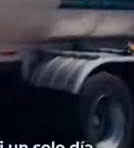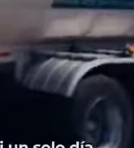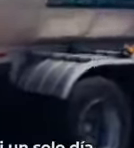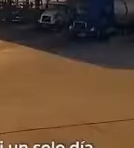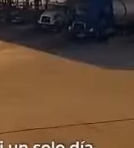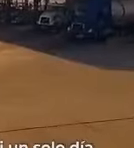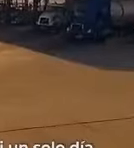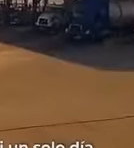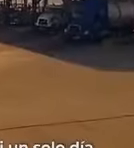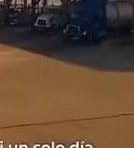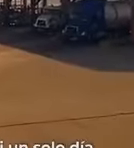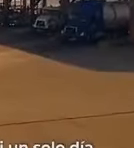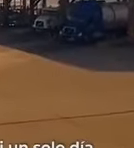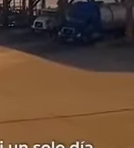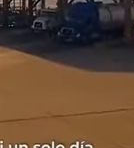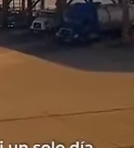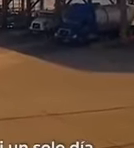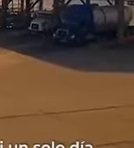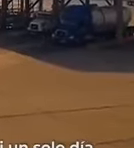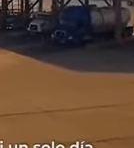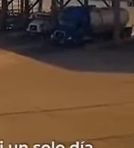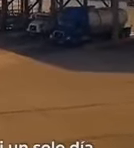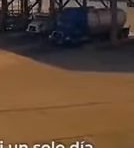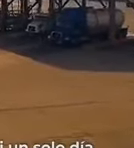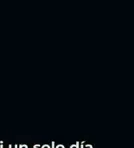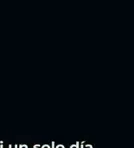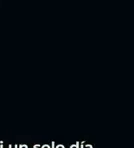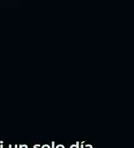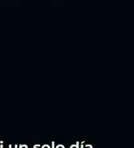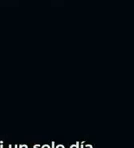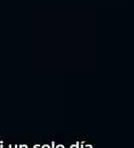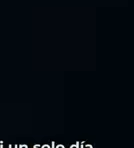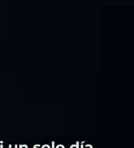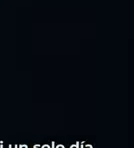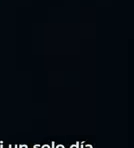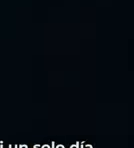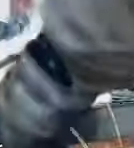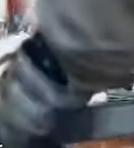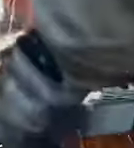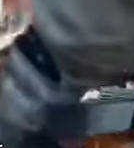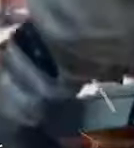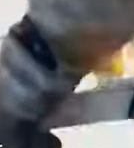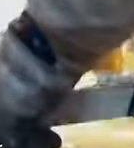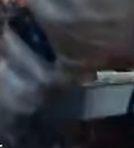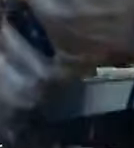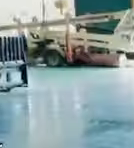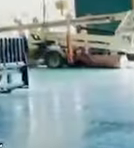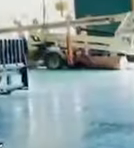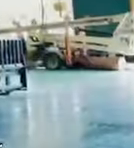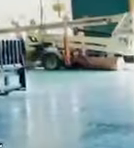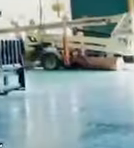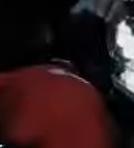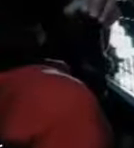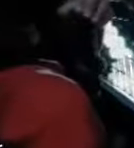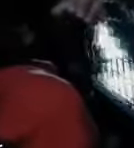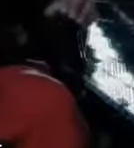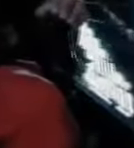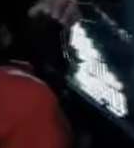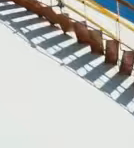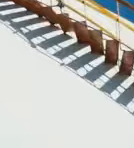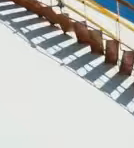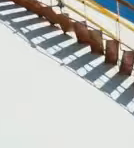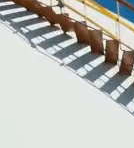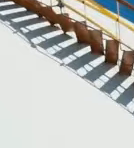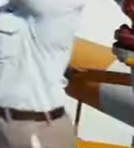A pesar de esto, en Pemex no dejamos de trabajar ni un solo día y todos los mexicanos decidimos vencer